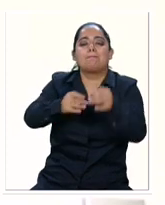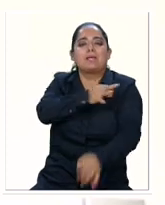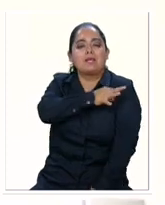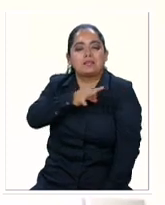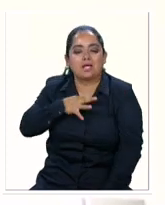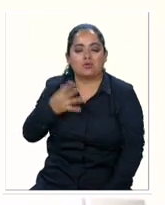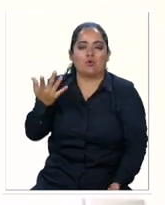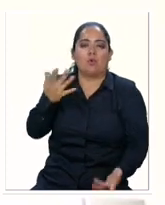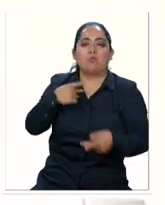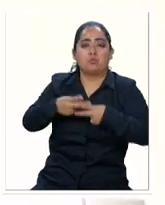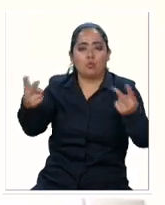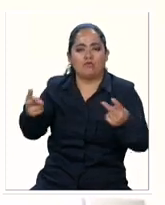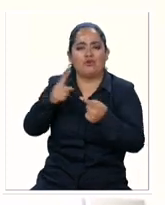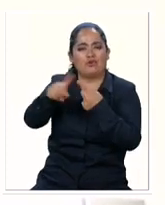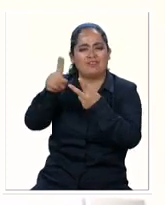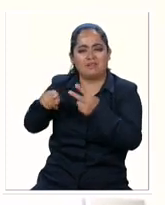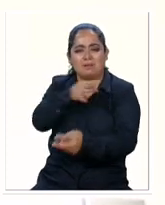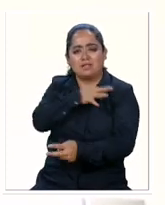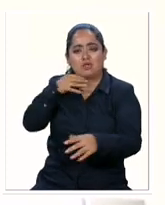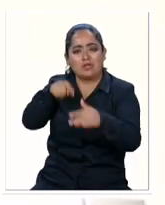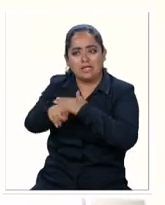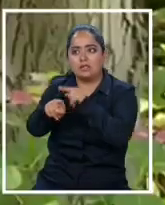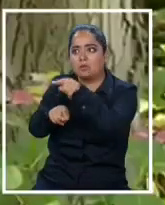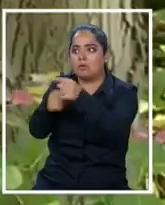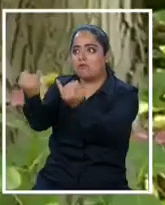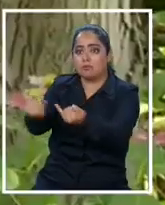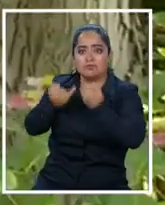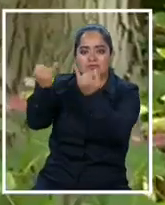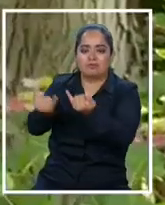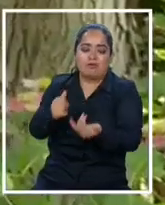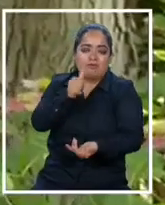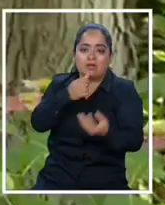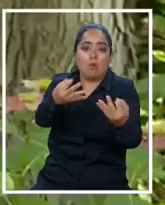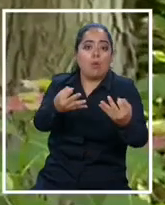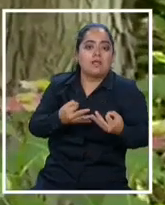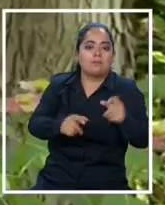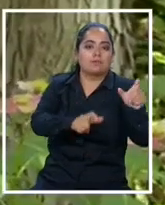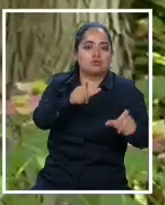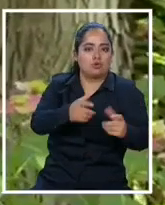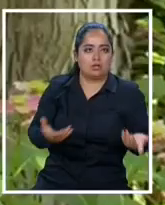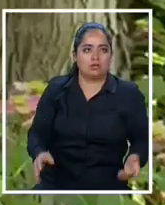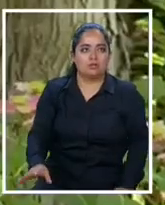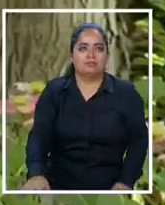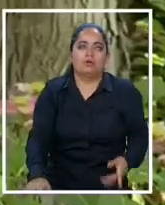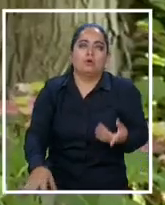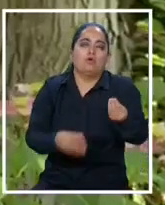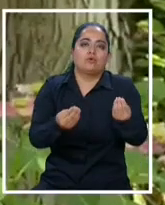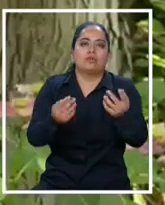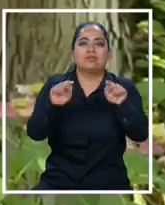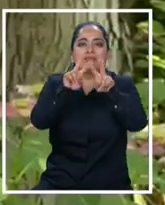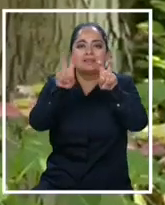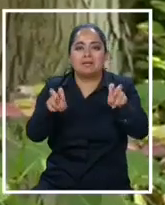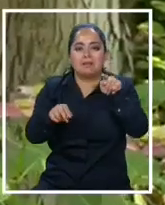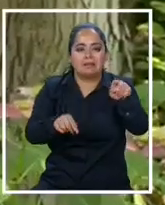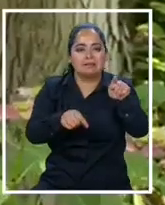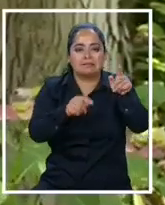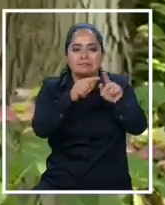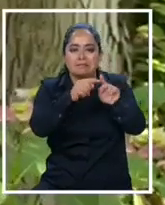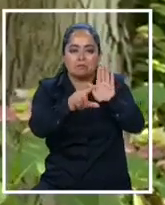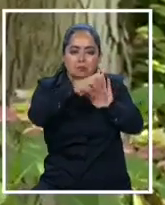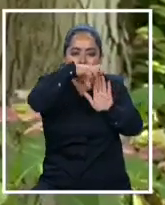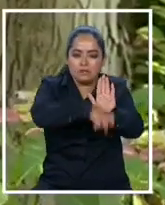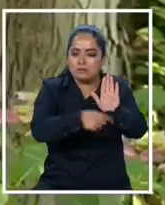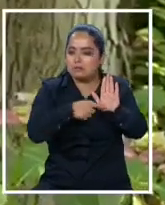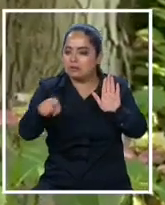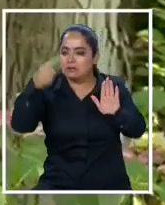Interior no nos han hecho llegar información fehaciente sobre la materia. Y es obvio que una excepción de ese tipo va en sentido contrario a lo que uno